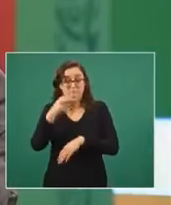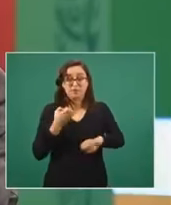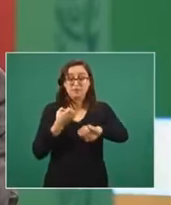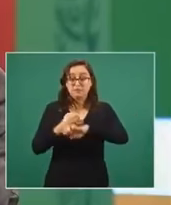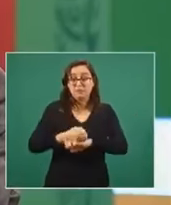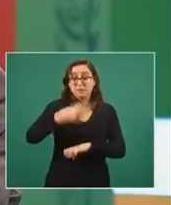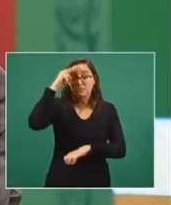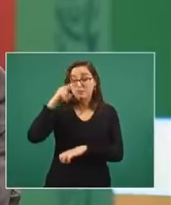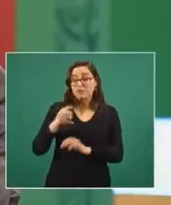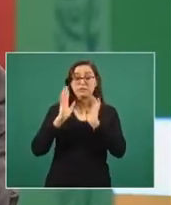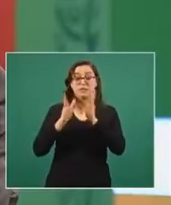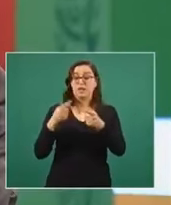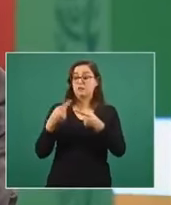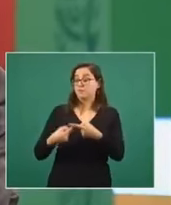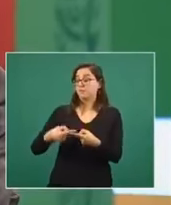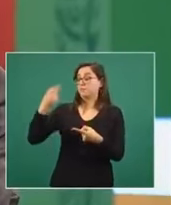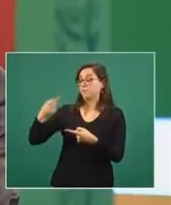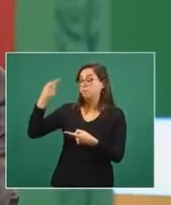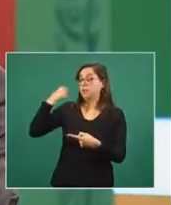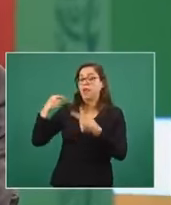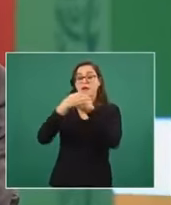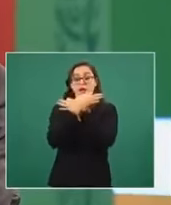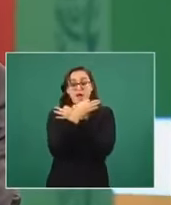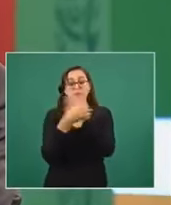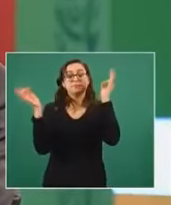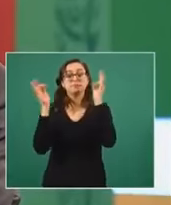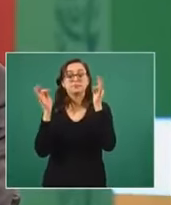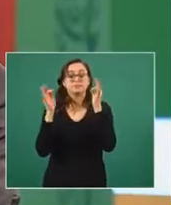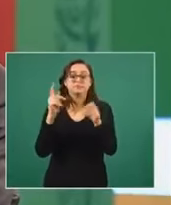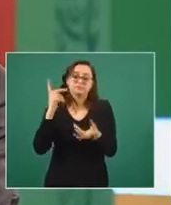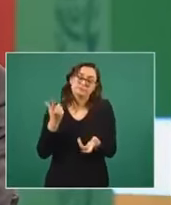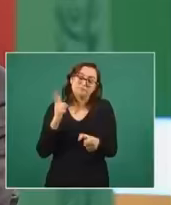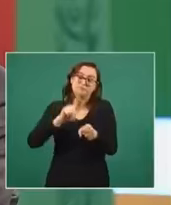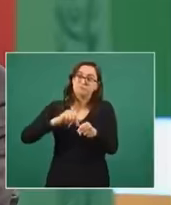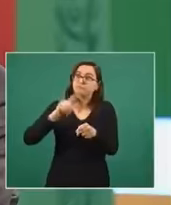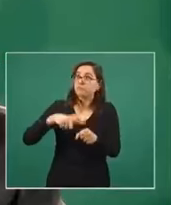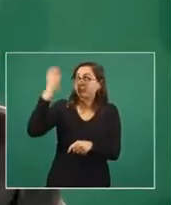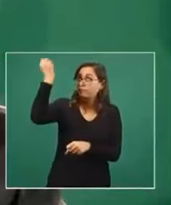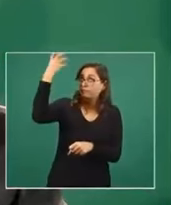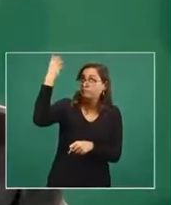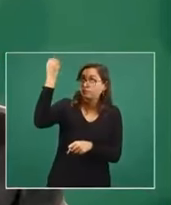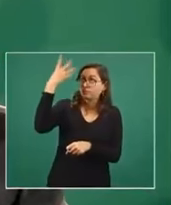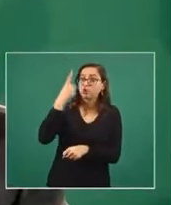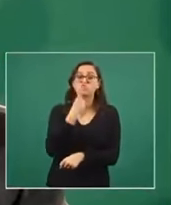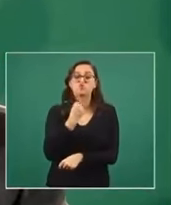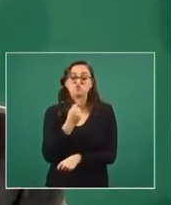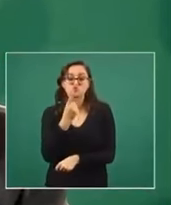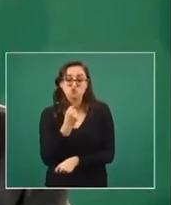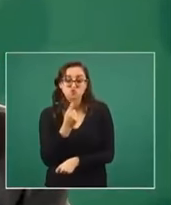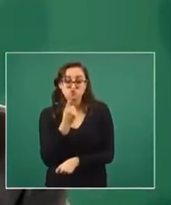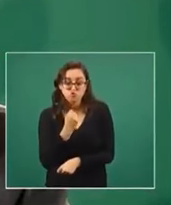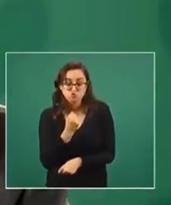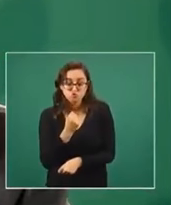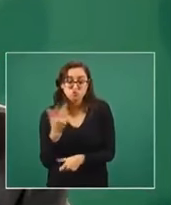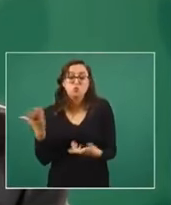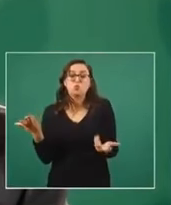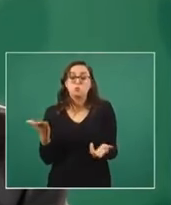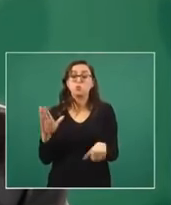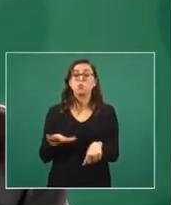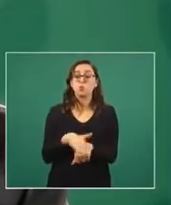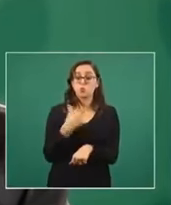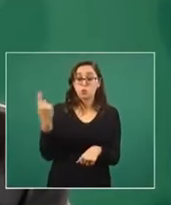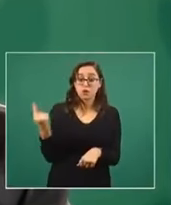un par de semanas se declaró el semáforo rojo. Habida cuenta que los diversos indicadores